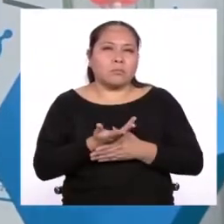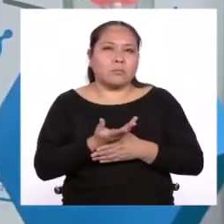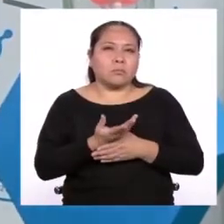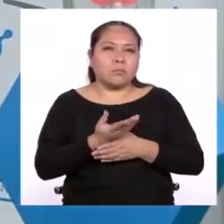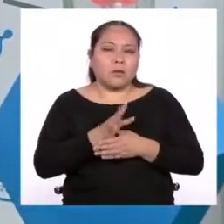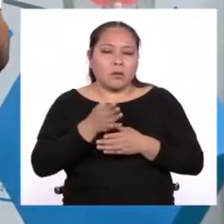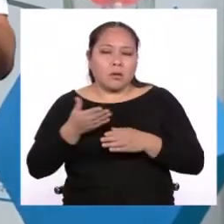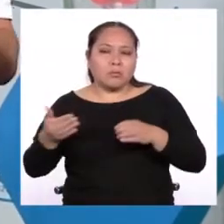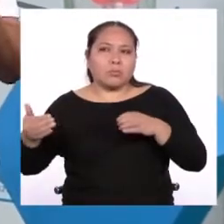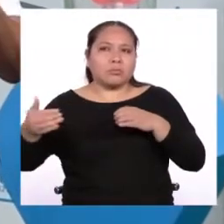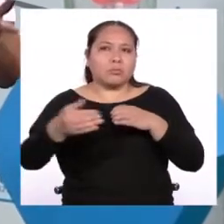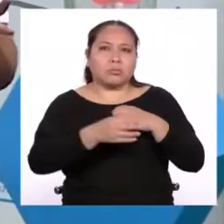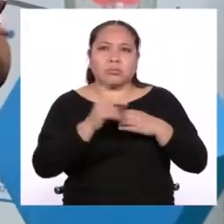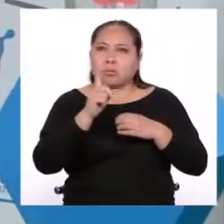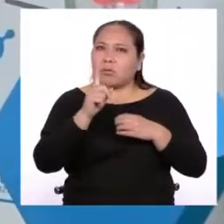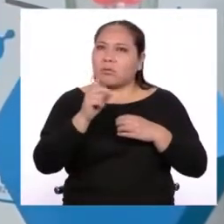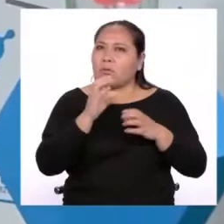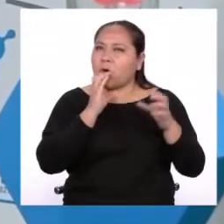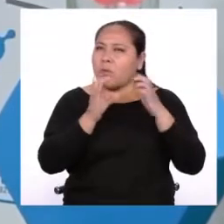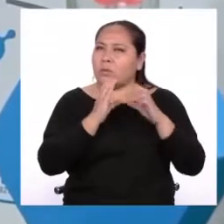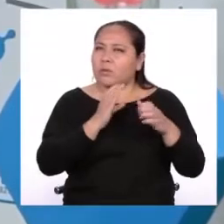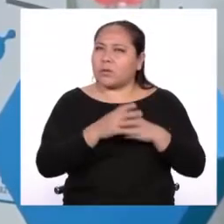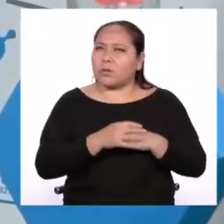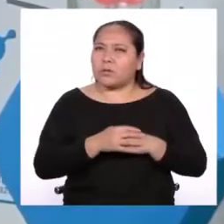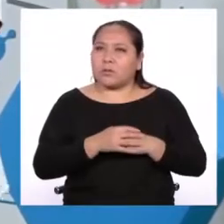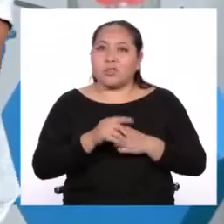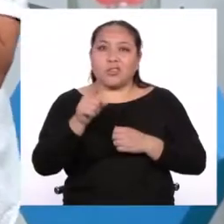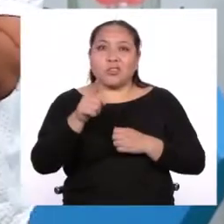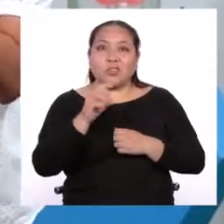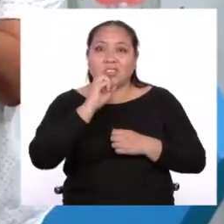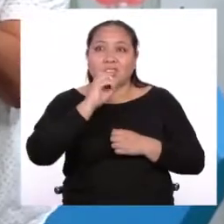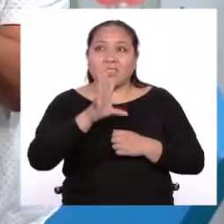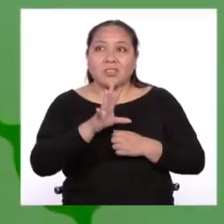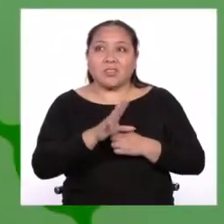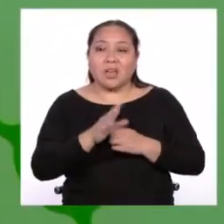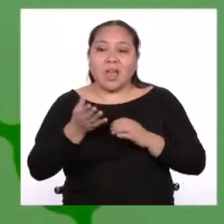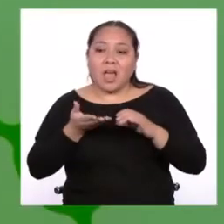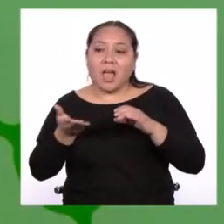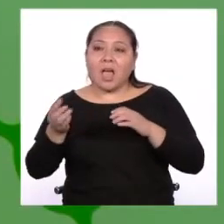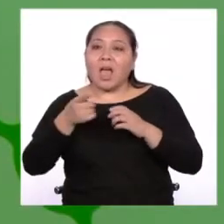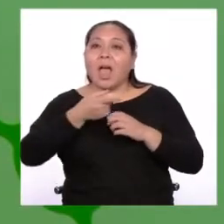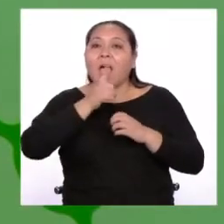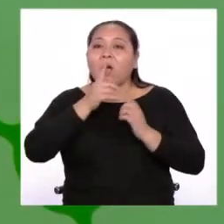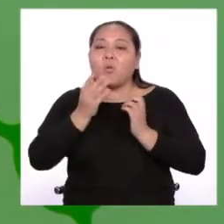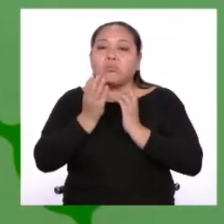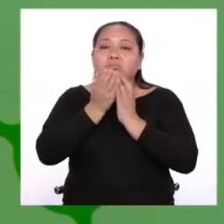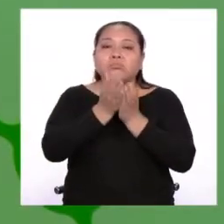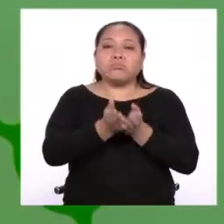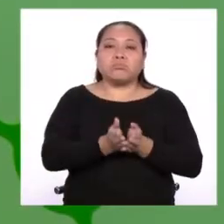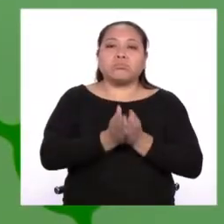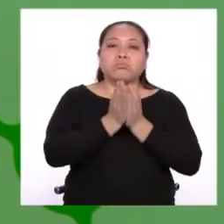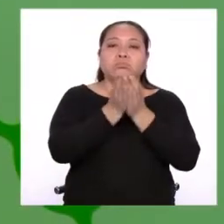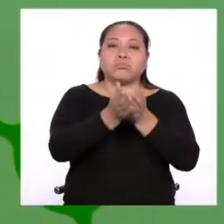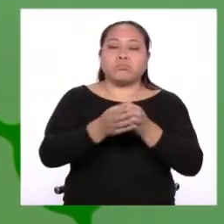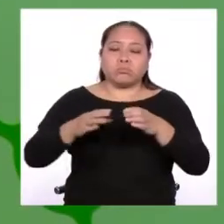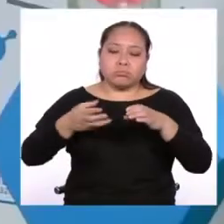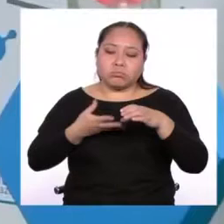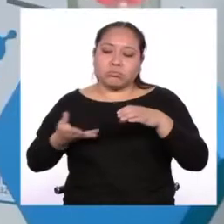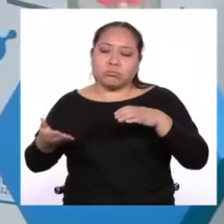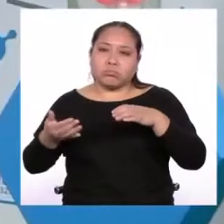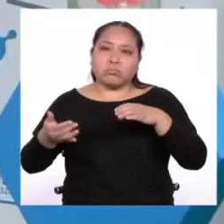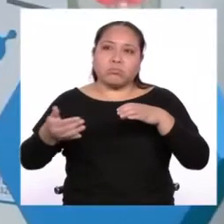aún no hemos conversado ni hablado. Estoy hablando de navegar a través del agua. ¡Yay! Voy a navegar por el mundo.